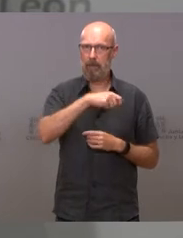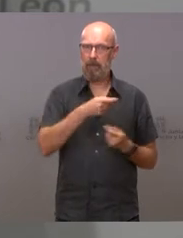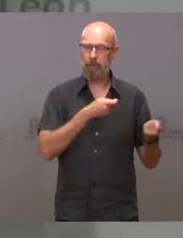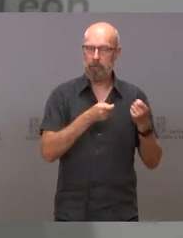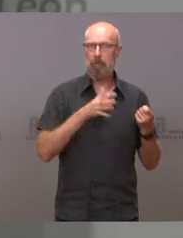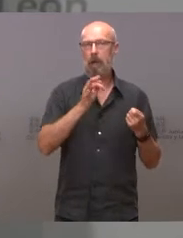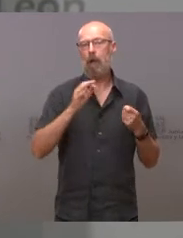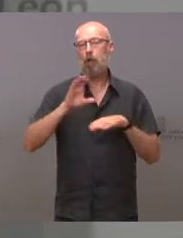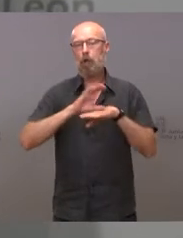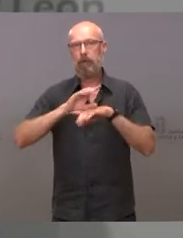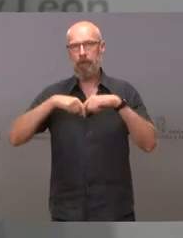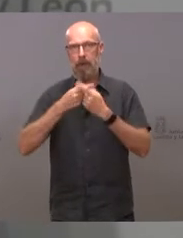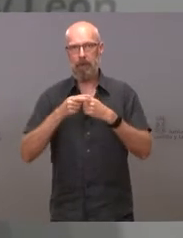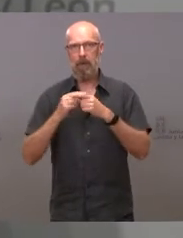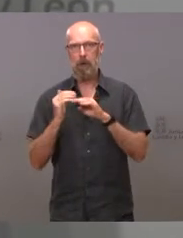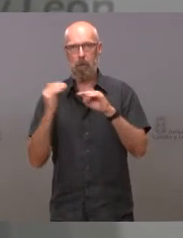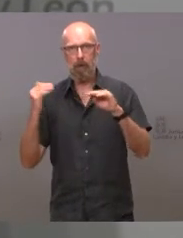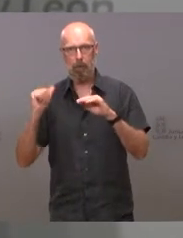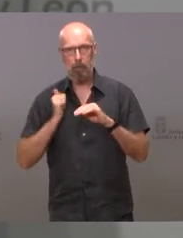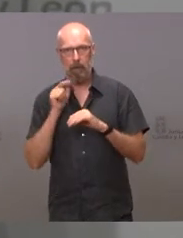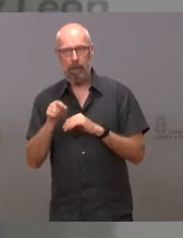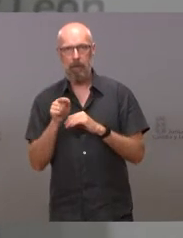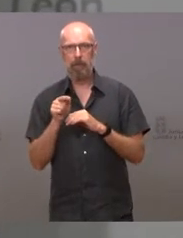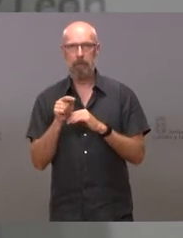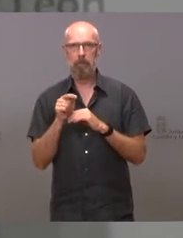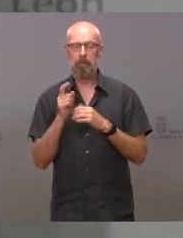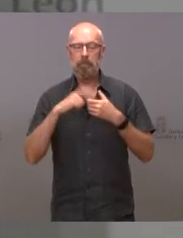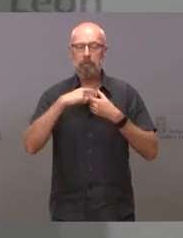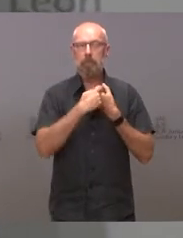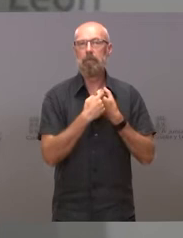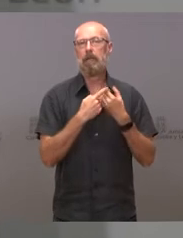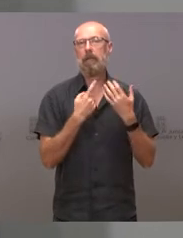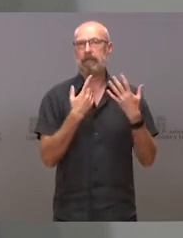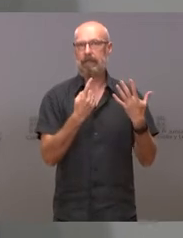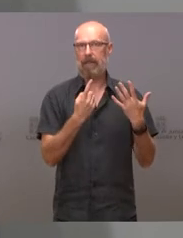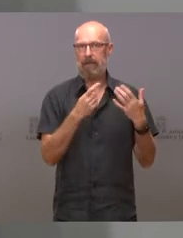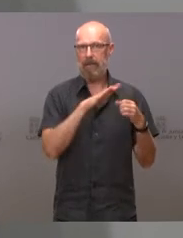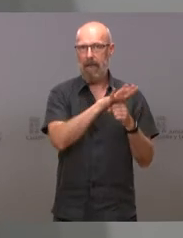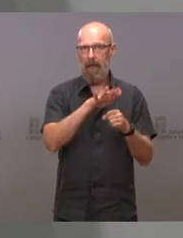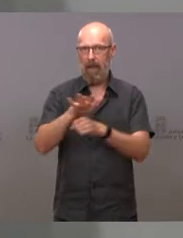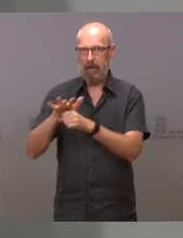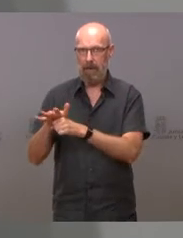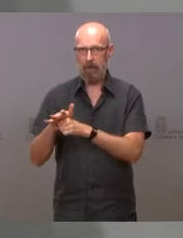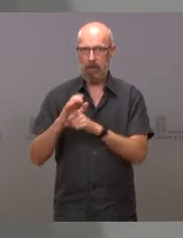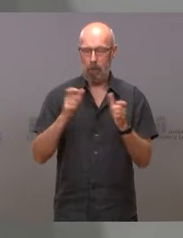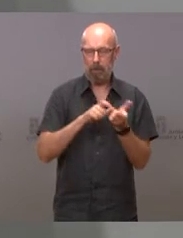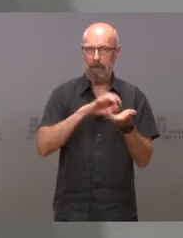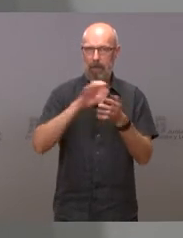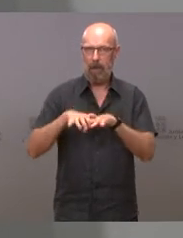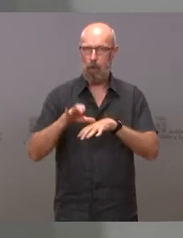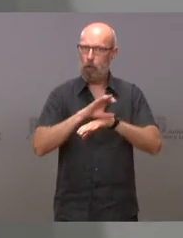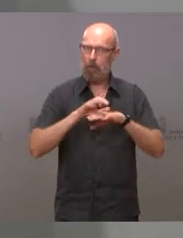e Igualdad de Oportunidades, integrada por seis áreas de la Junta, por seis consejerías,